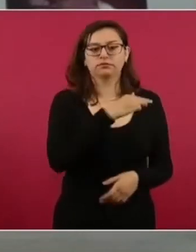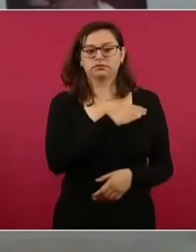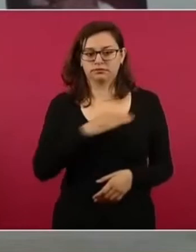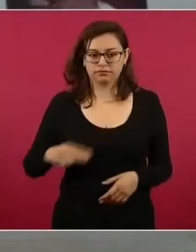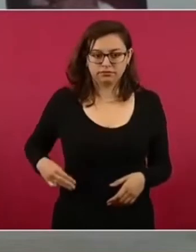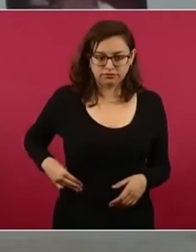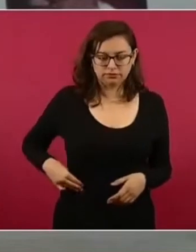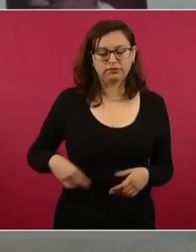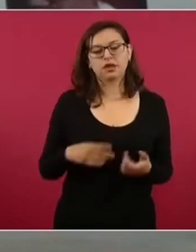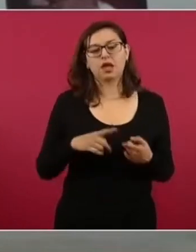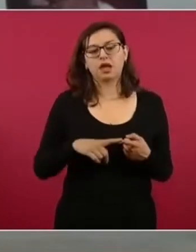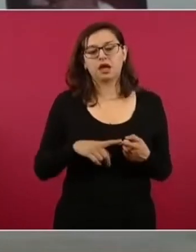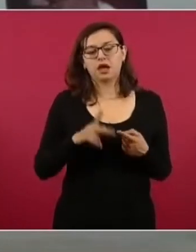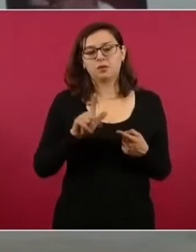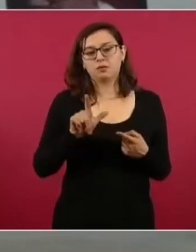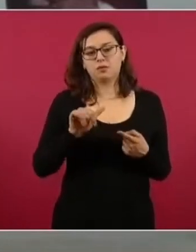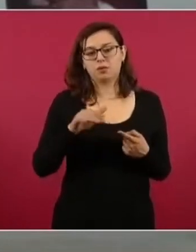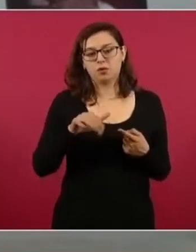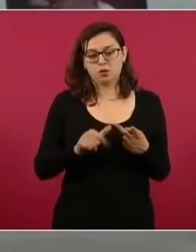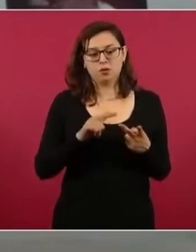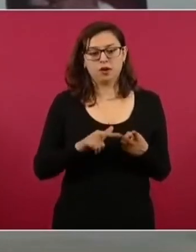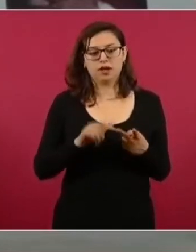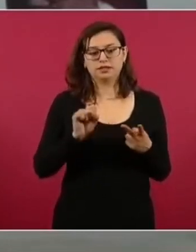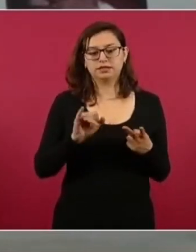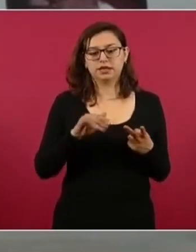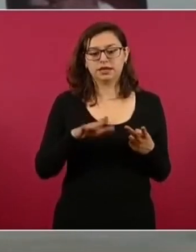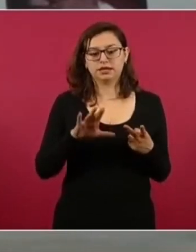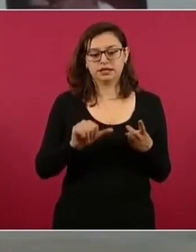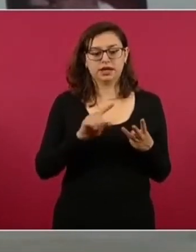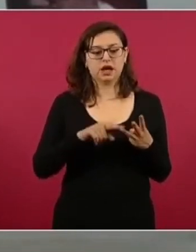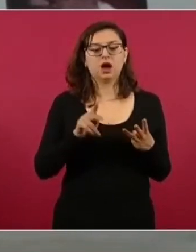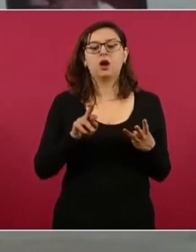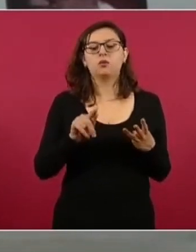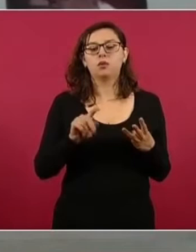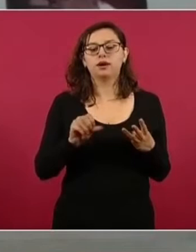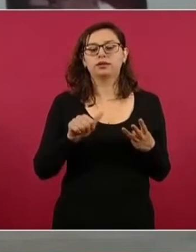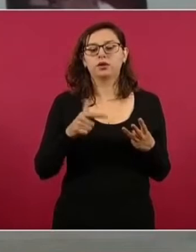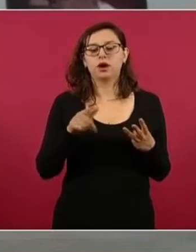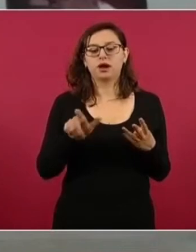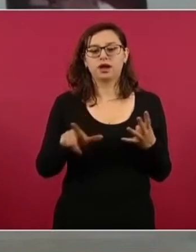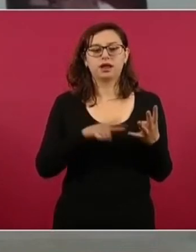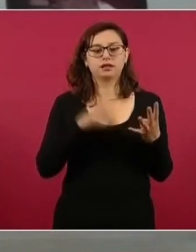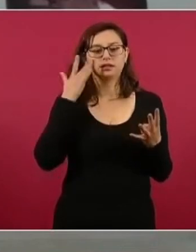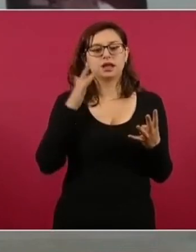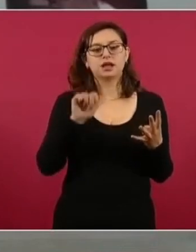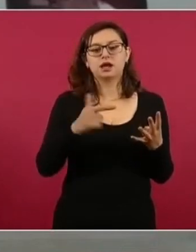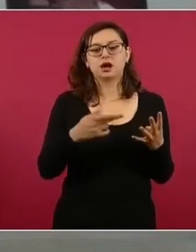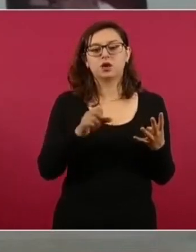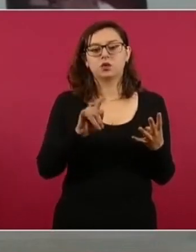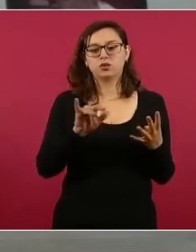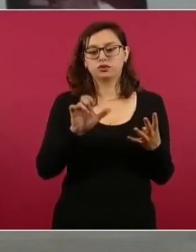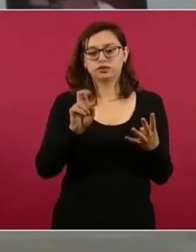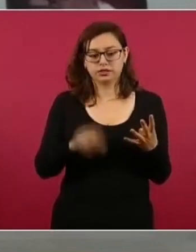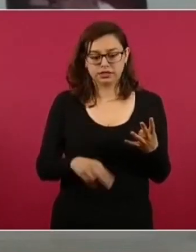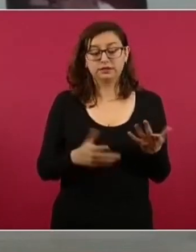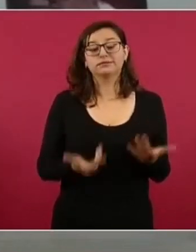Piña, Santiago Oceanica, Puerto Ángel, San Agustín, los binomios